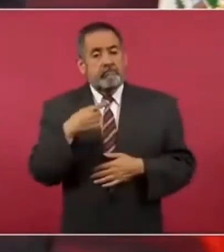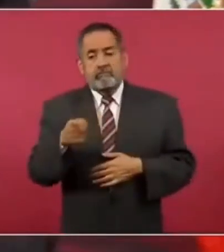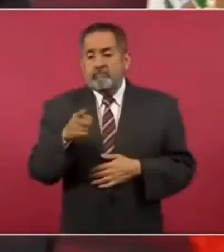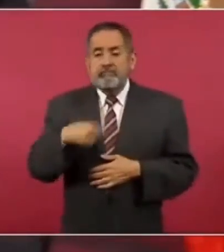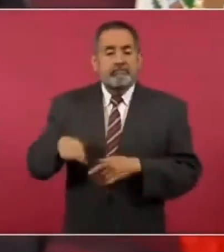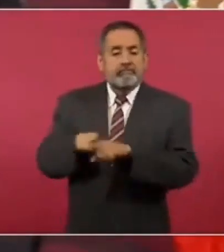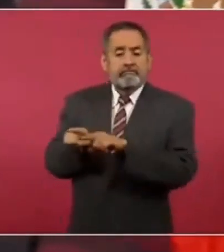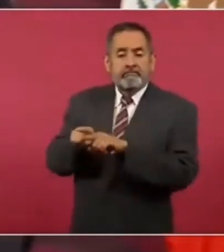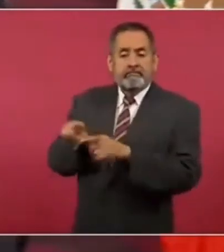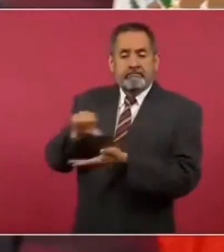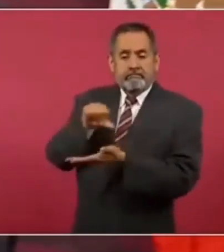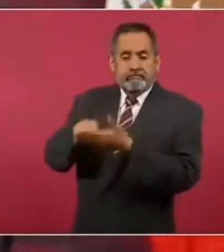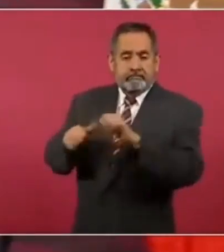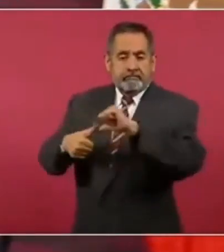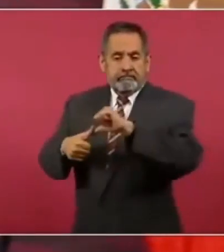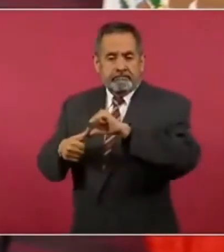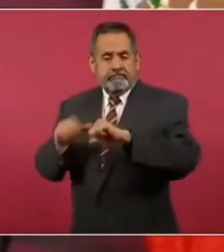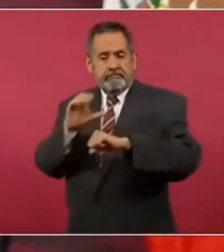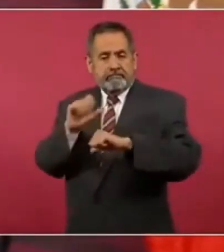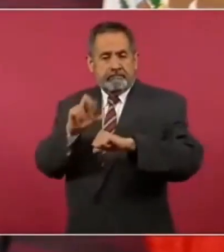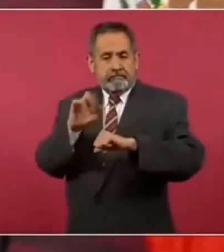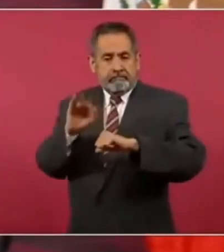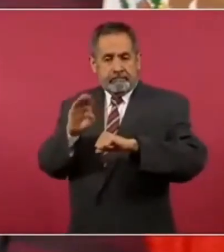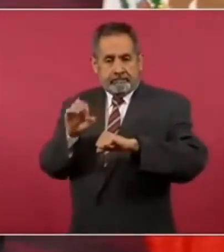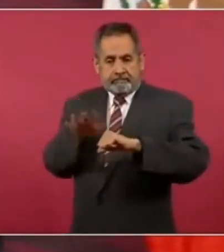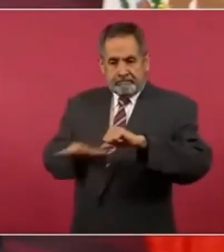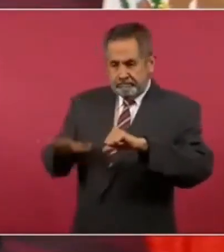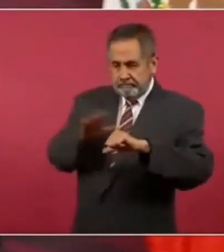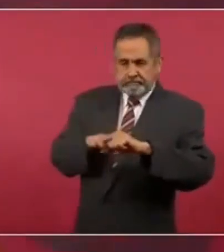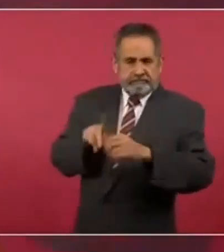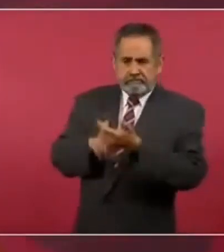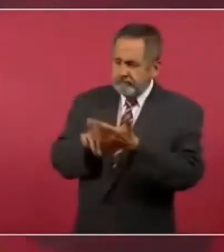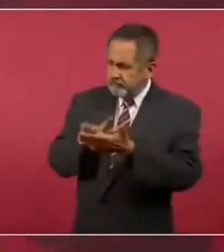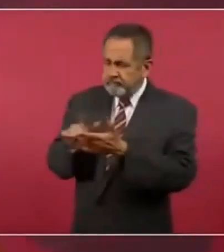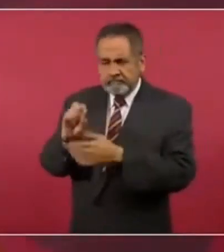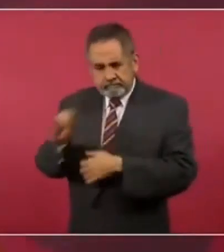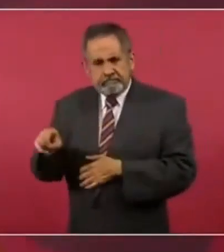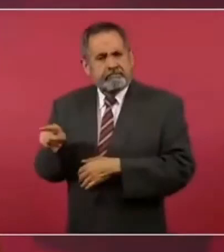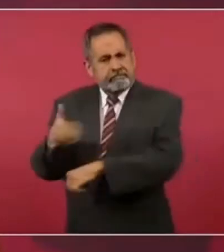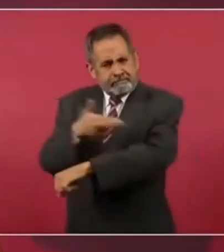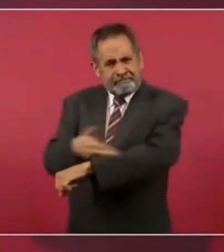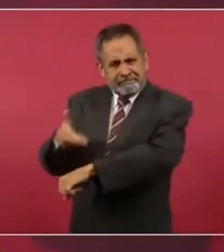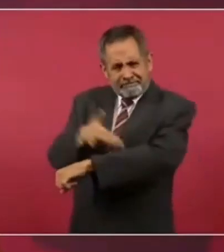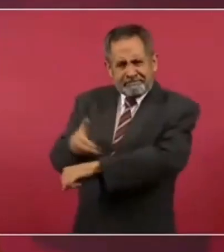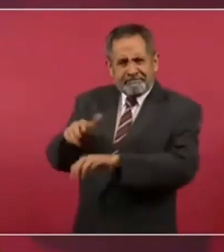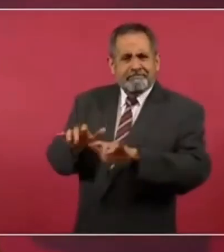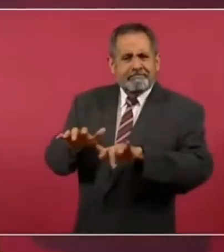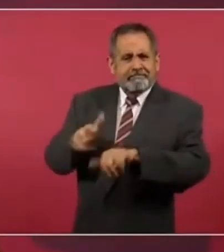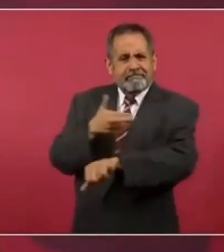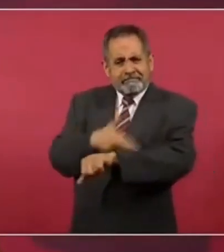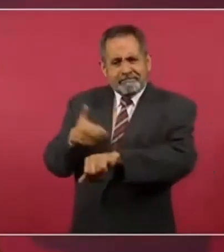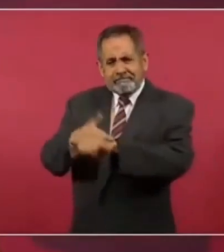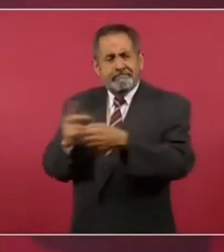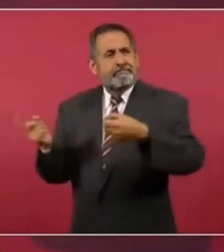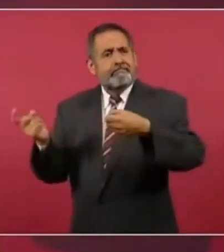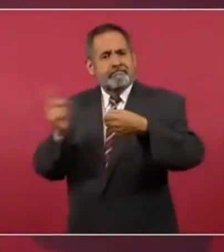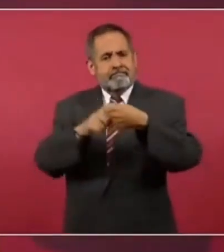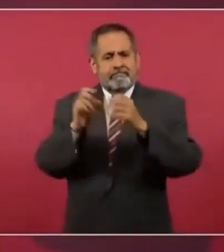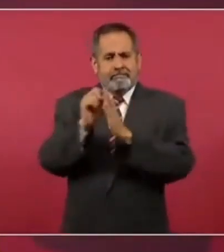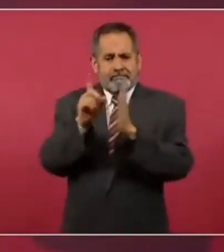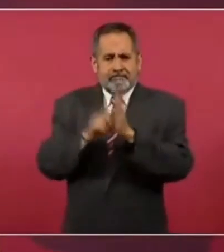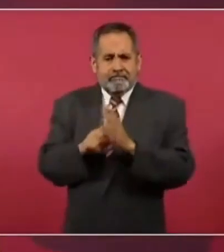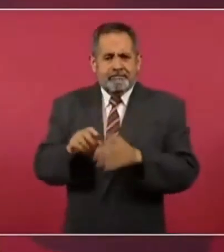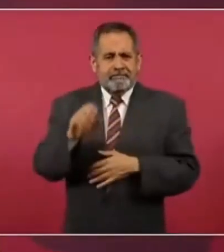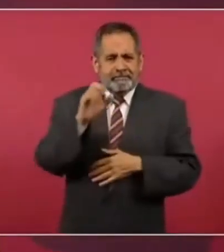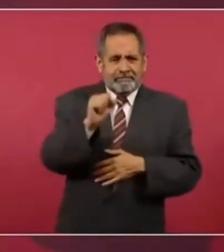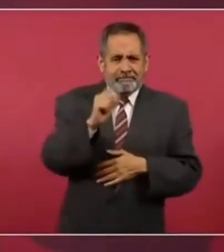centroamericanos y del Caribe que hagan sus trámites. Hay una aplicación,